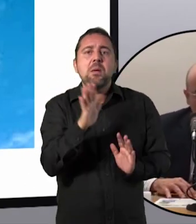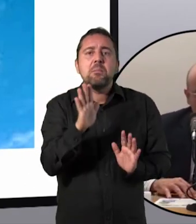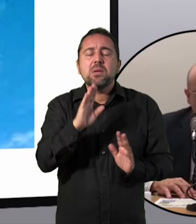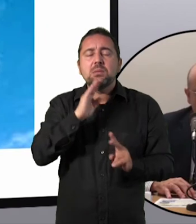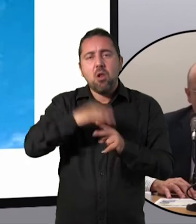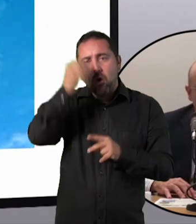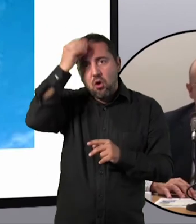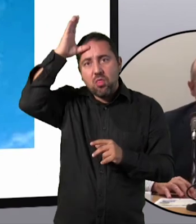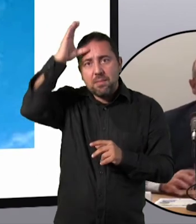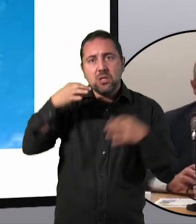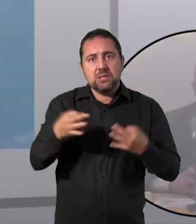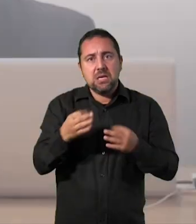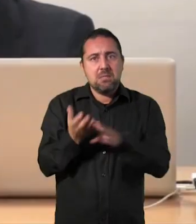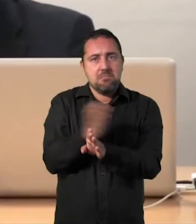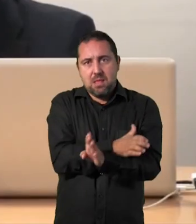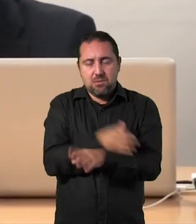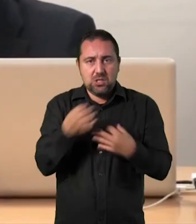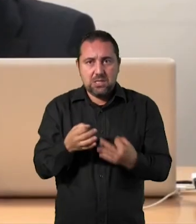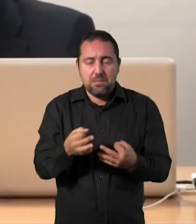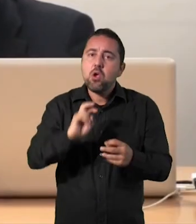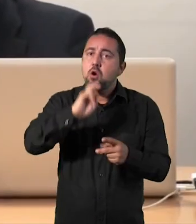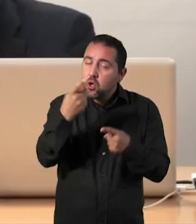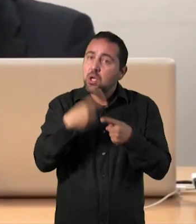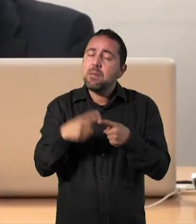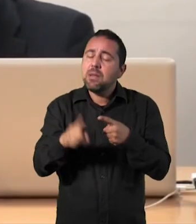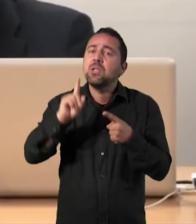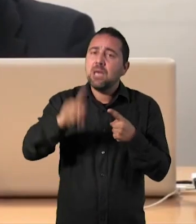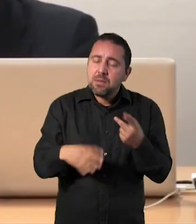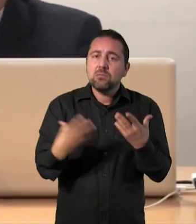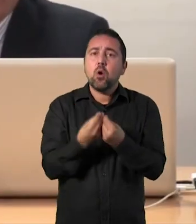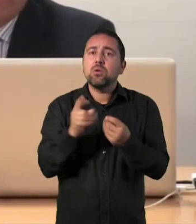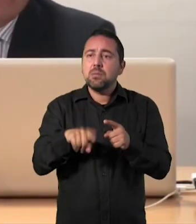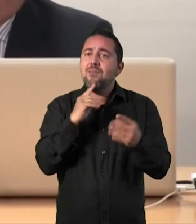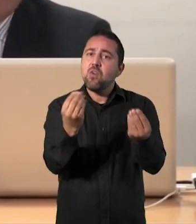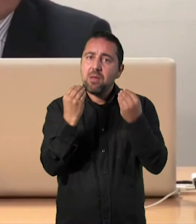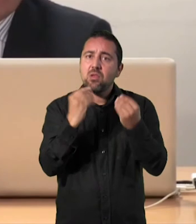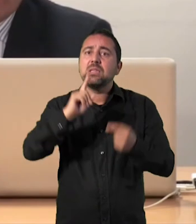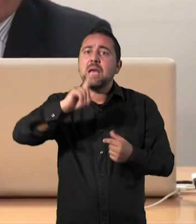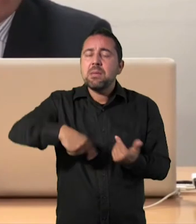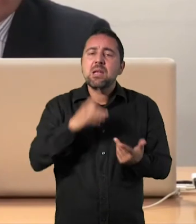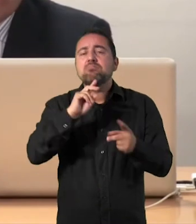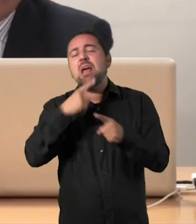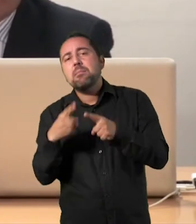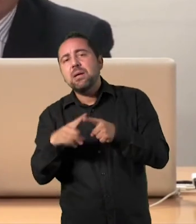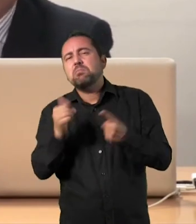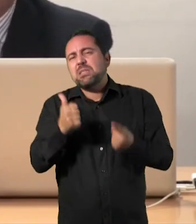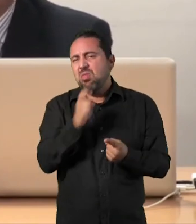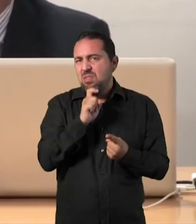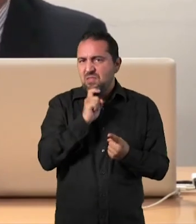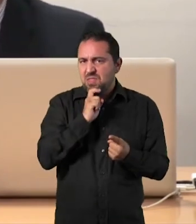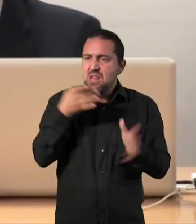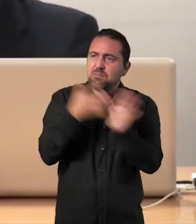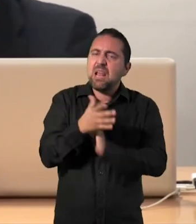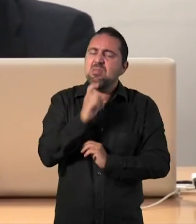siempre va previo. Y hay otro elemento, junto con la formación, que es un elemento como mucho más